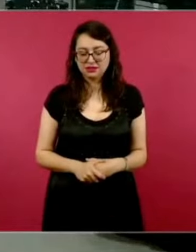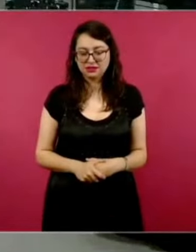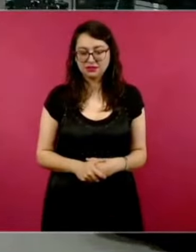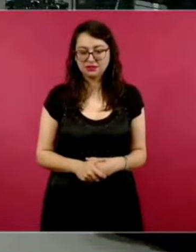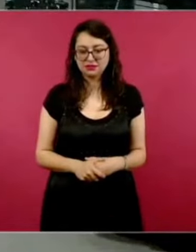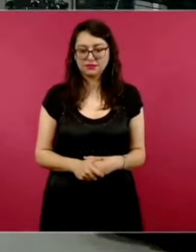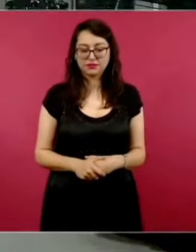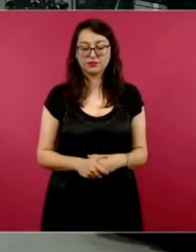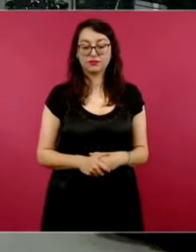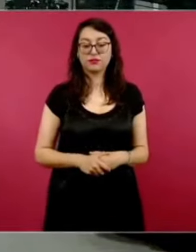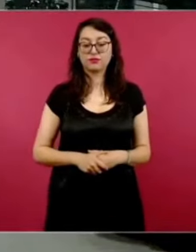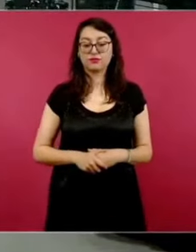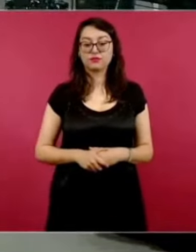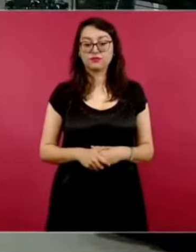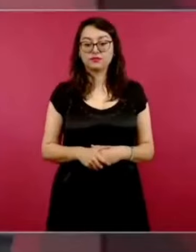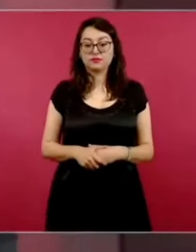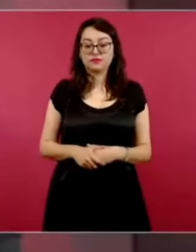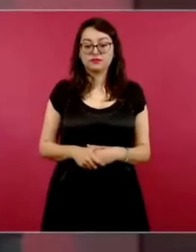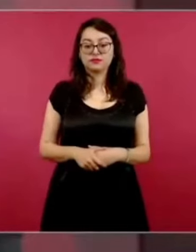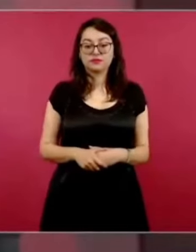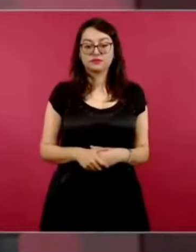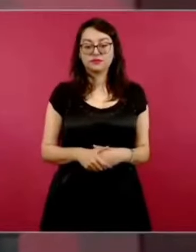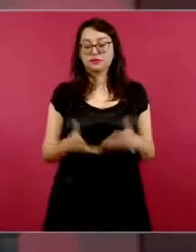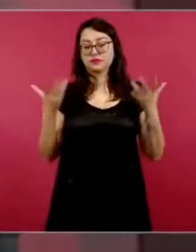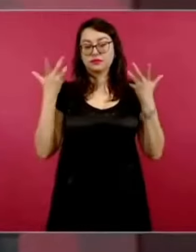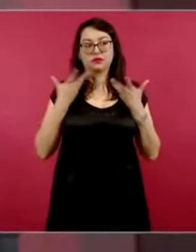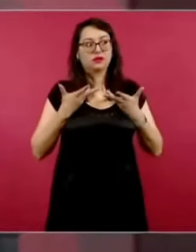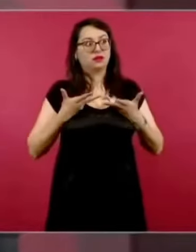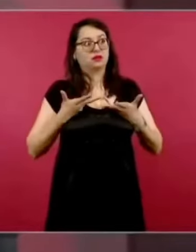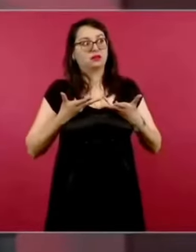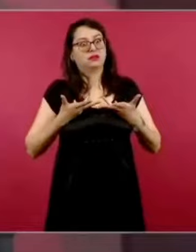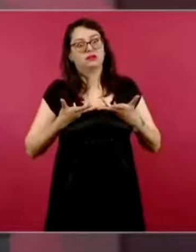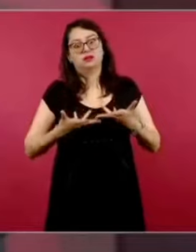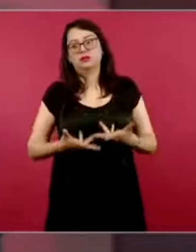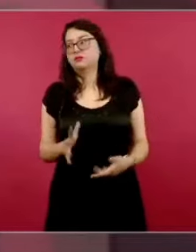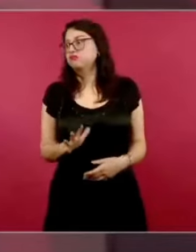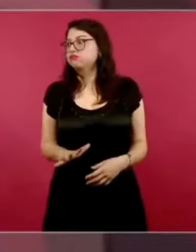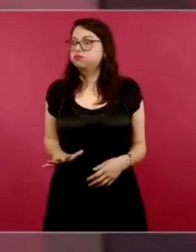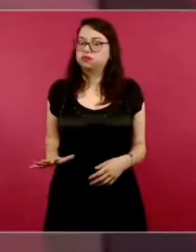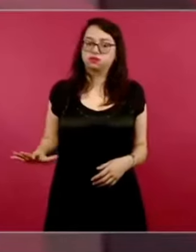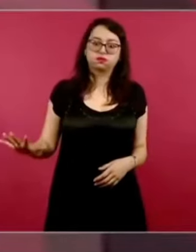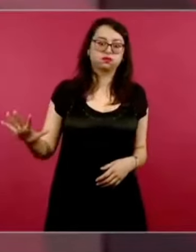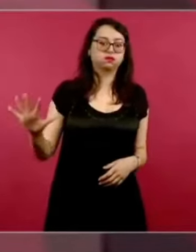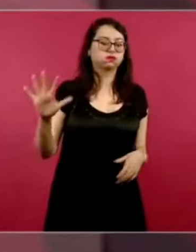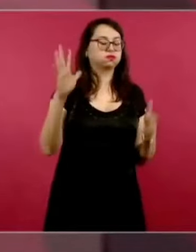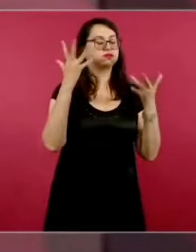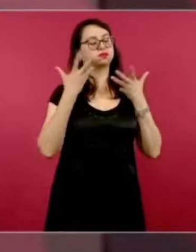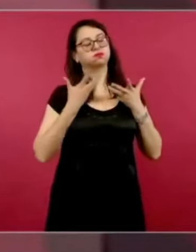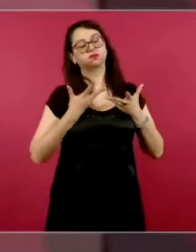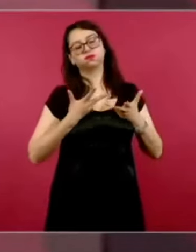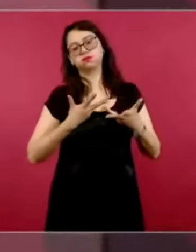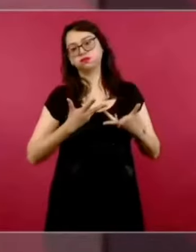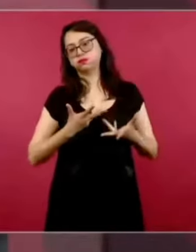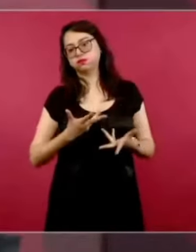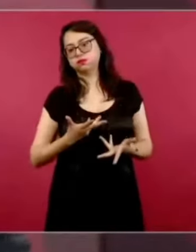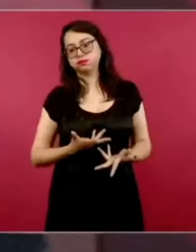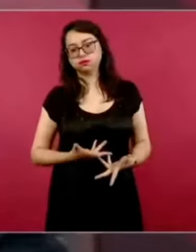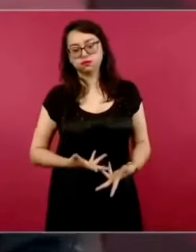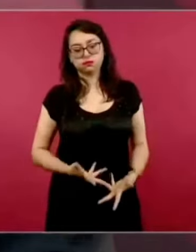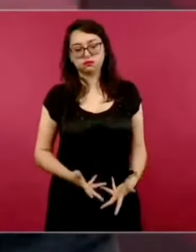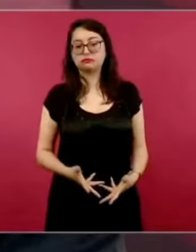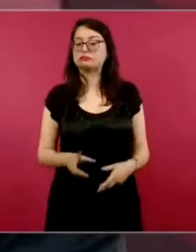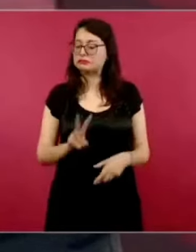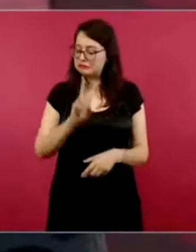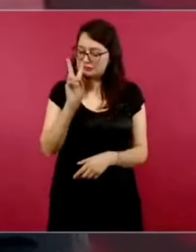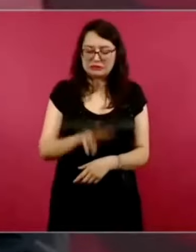Y bueno, consternación y mucho